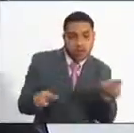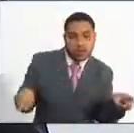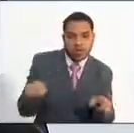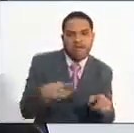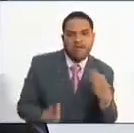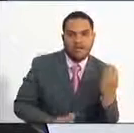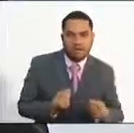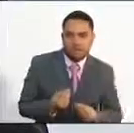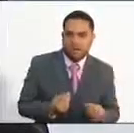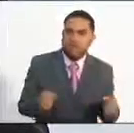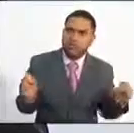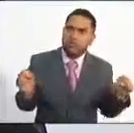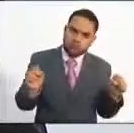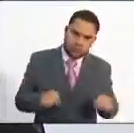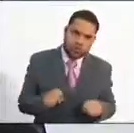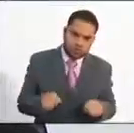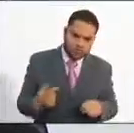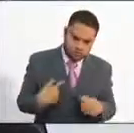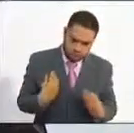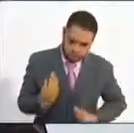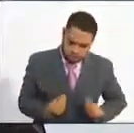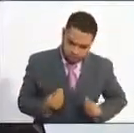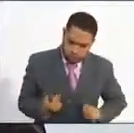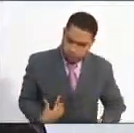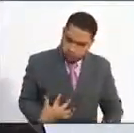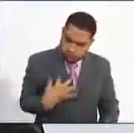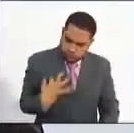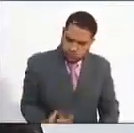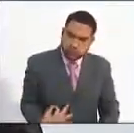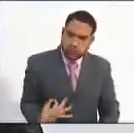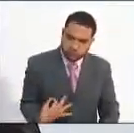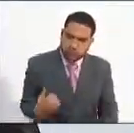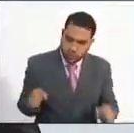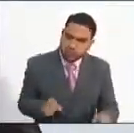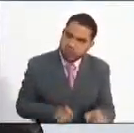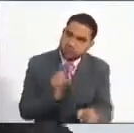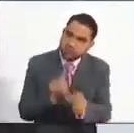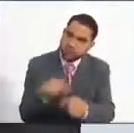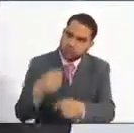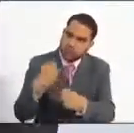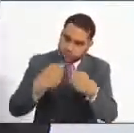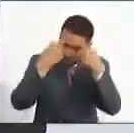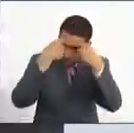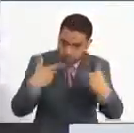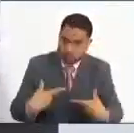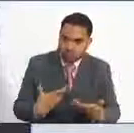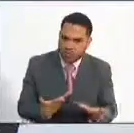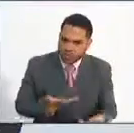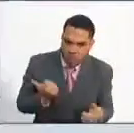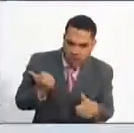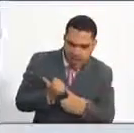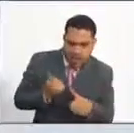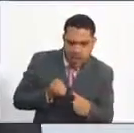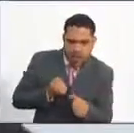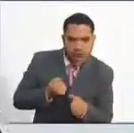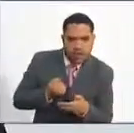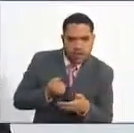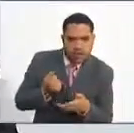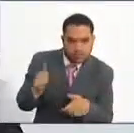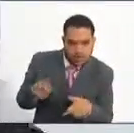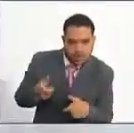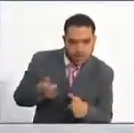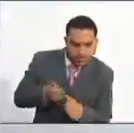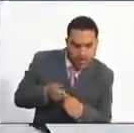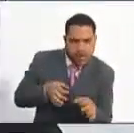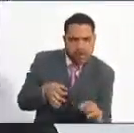tienen la posibilidad, forma transparente y honesta, ingresar a trabajar al Estado, tanto en el nivel asistencial técnico como profesional.